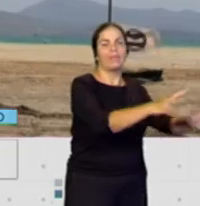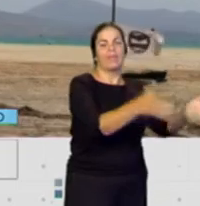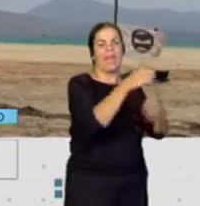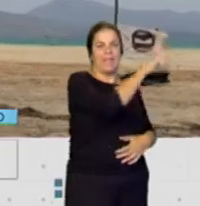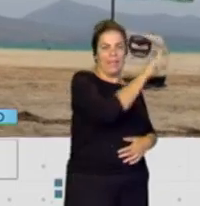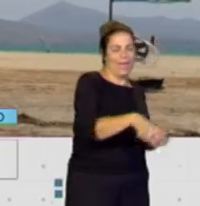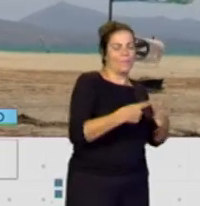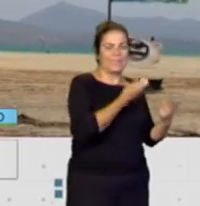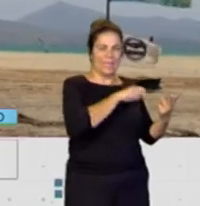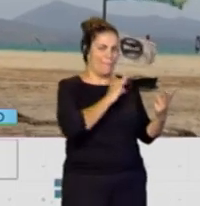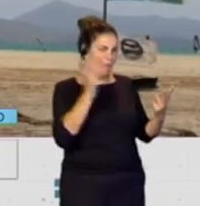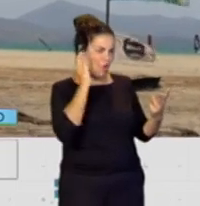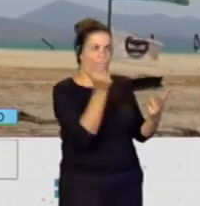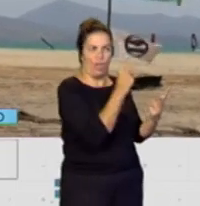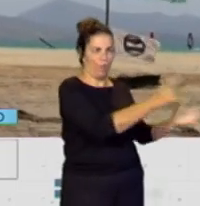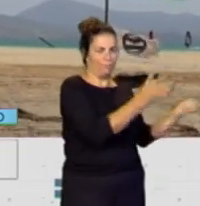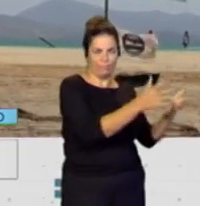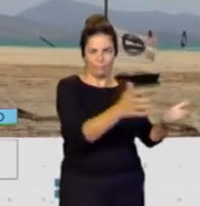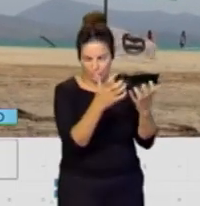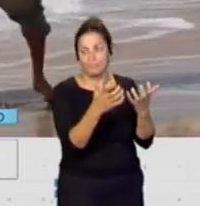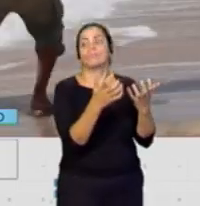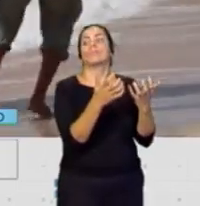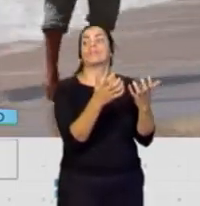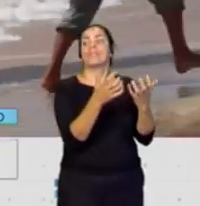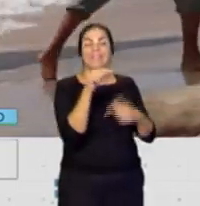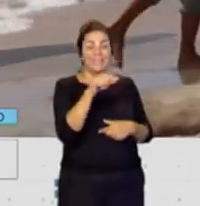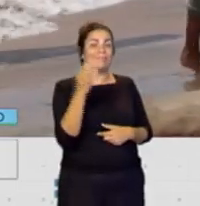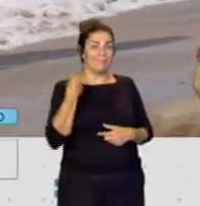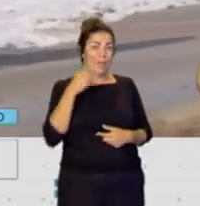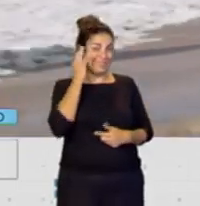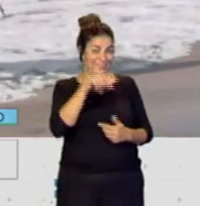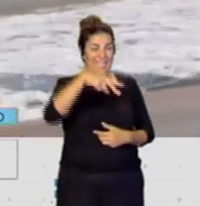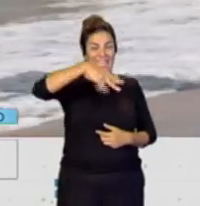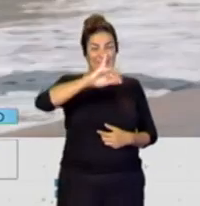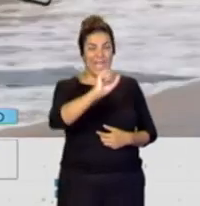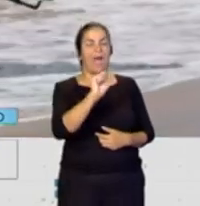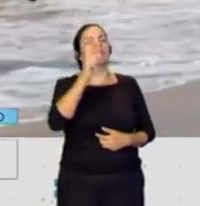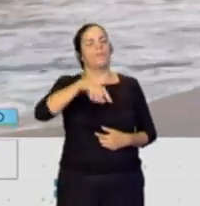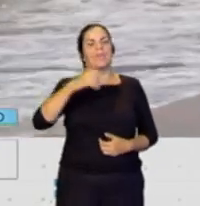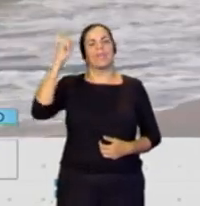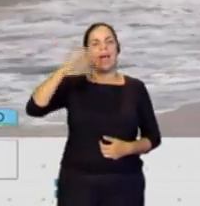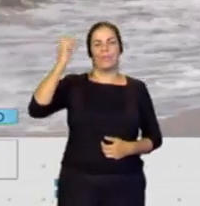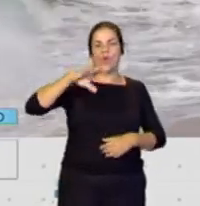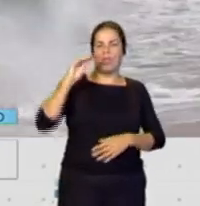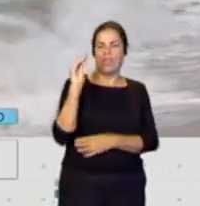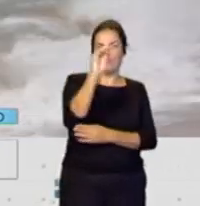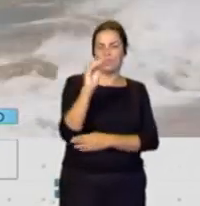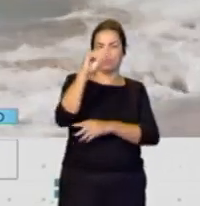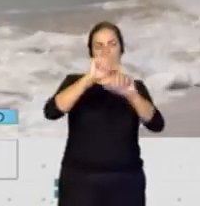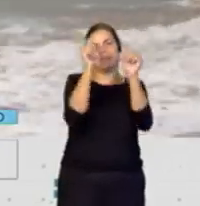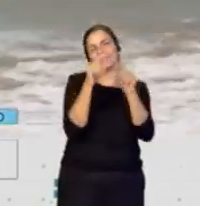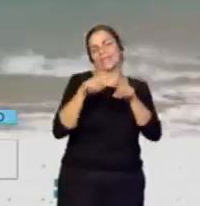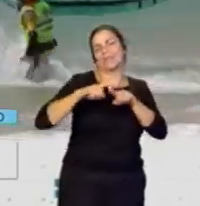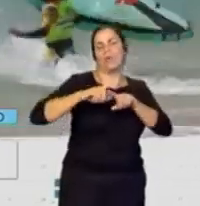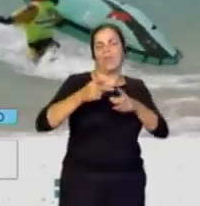Nia Suardias. Y ella también se proclamó campeona de Fuenteventura en la disciplina de Freestyle.